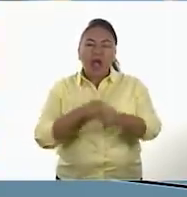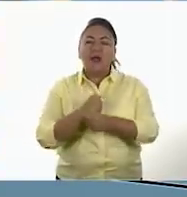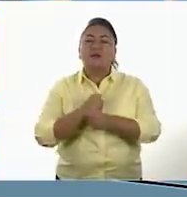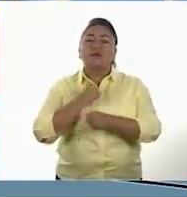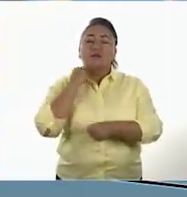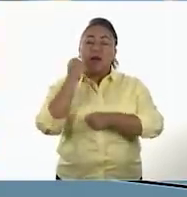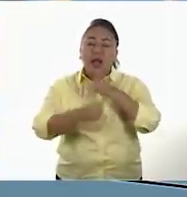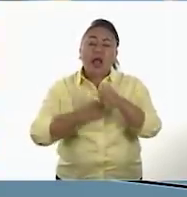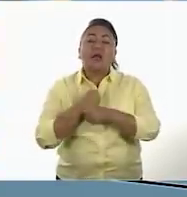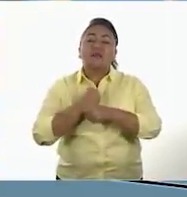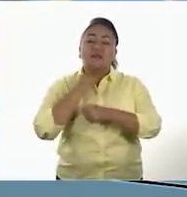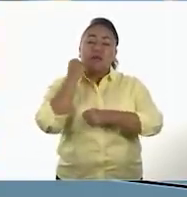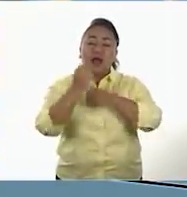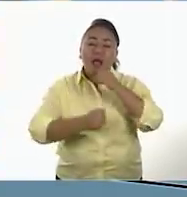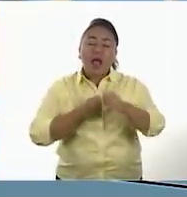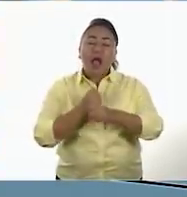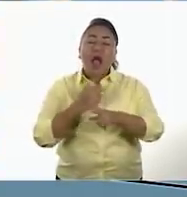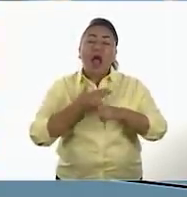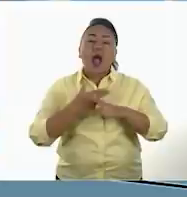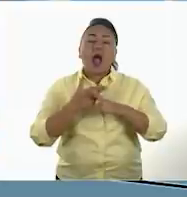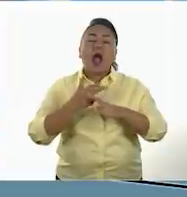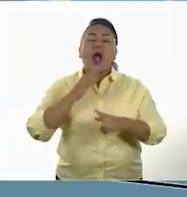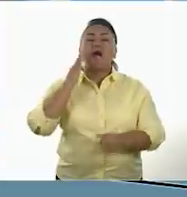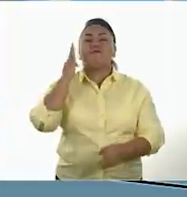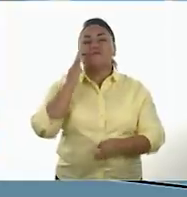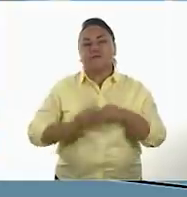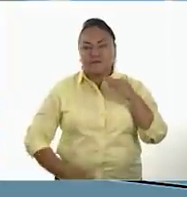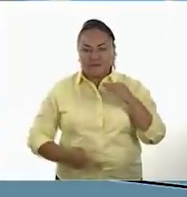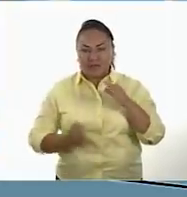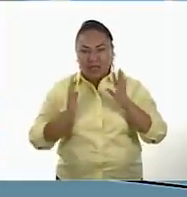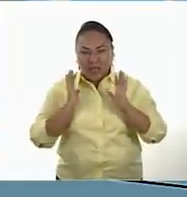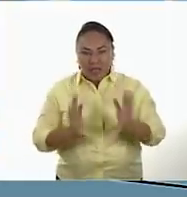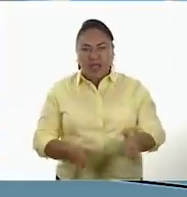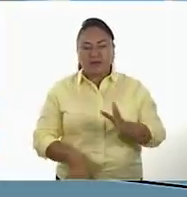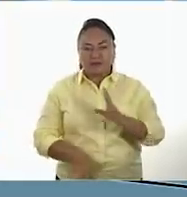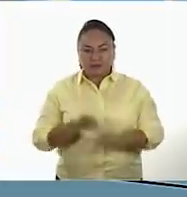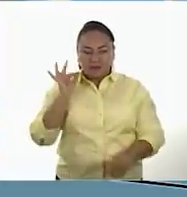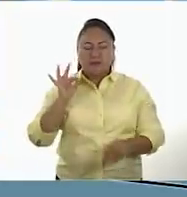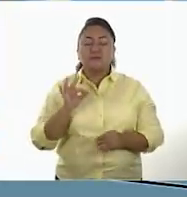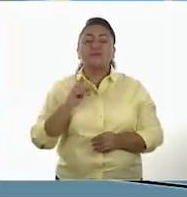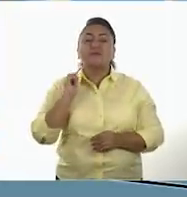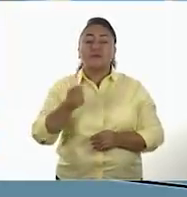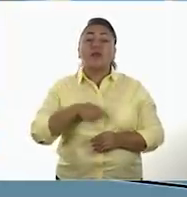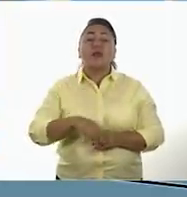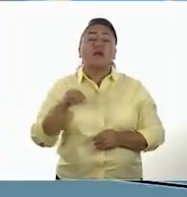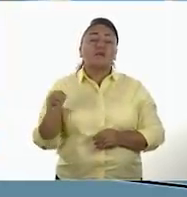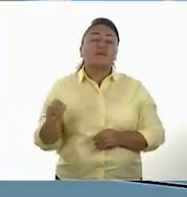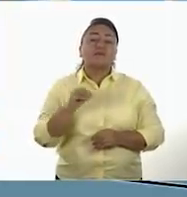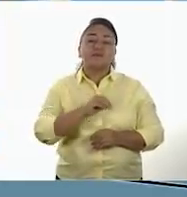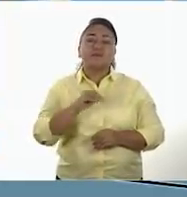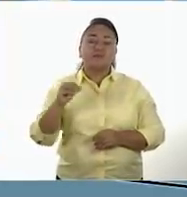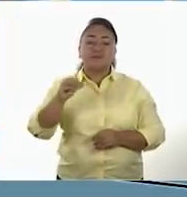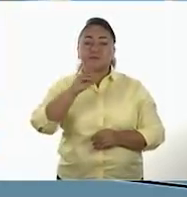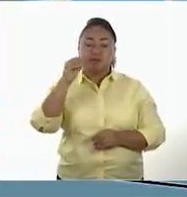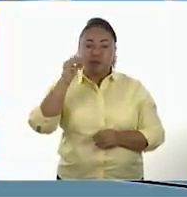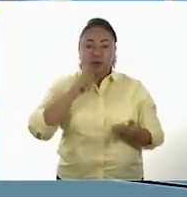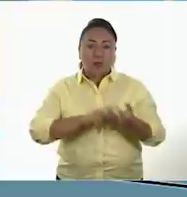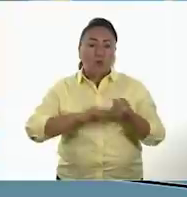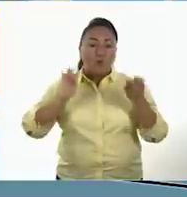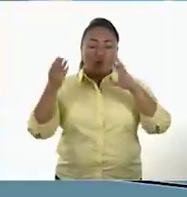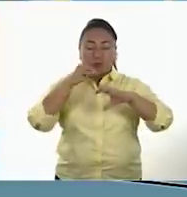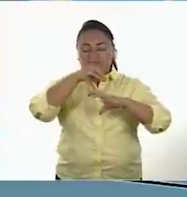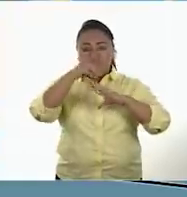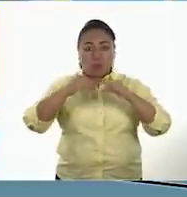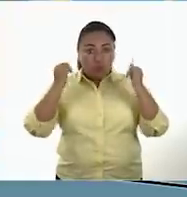Este proceso permitió y fue de diferente manera en diferentes partes del mundo. No se dio de la misma manera como tenía que